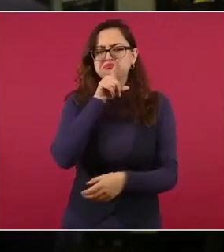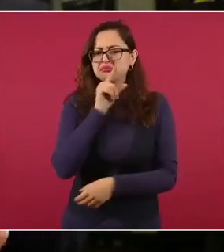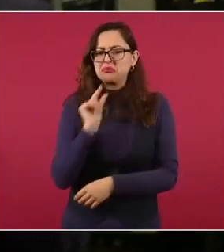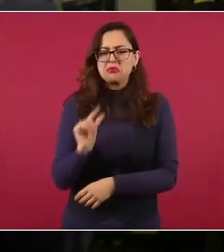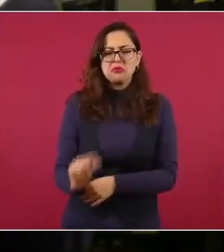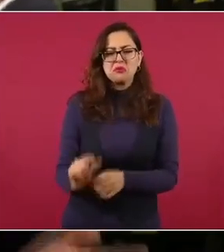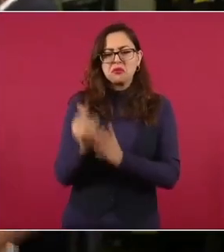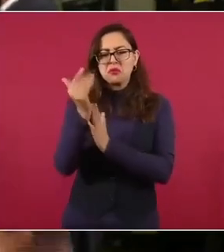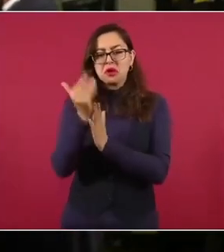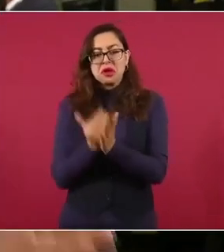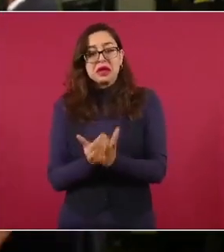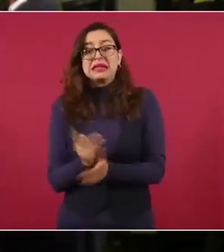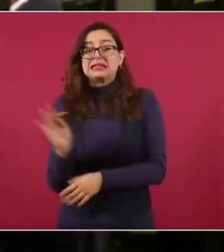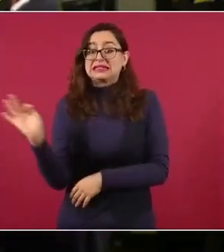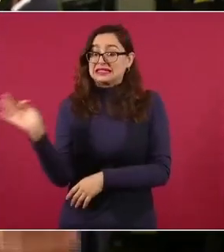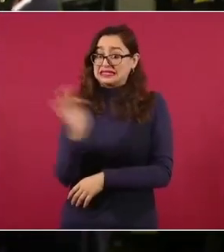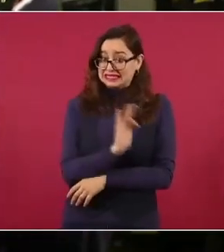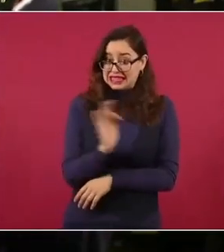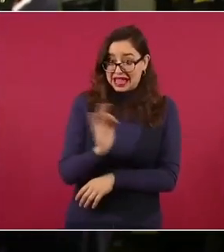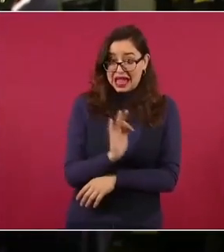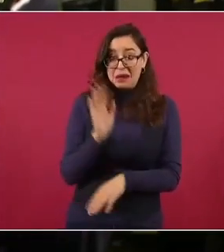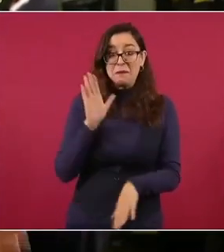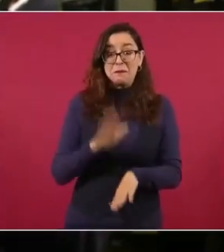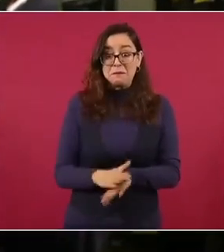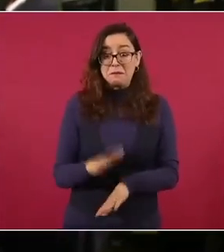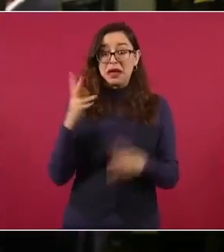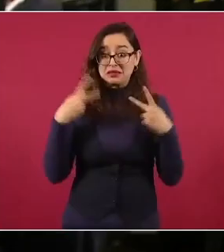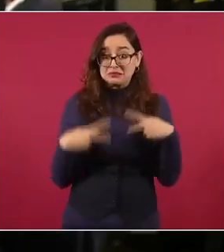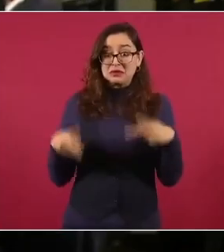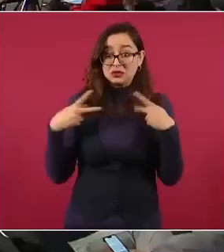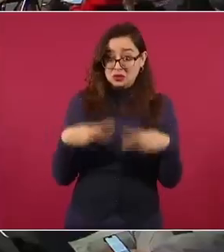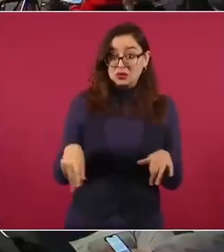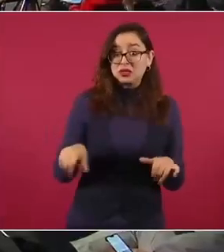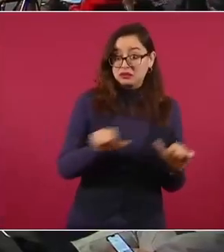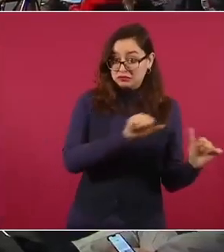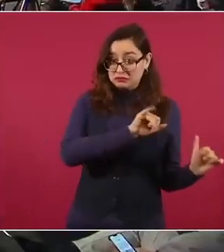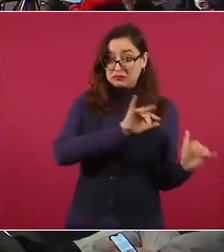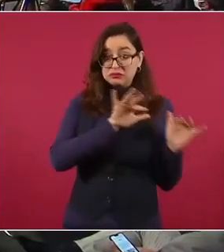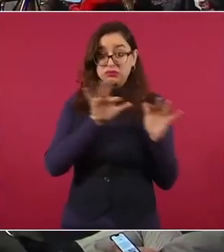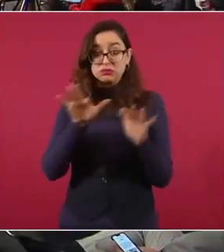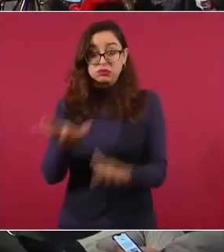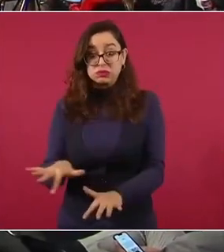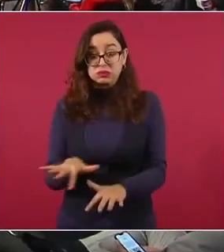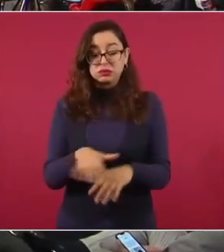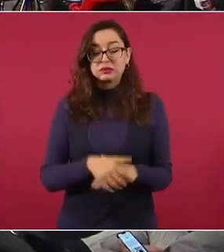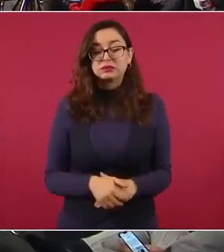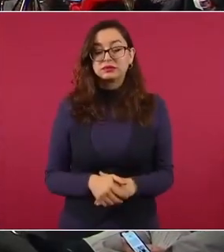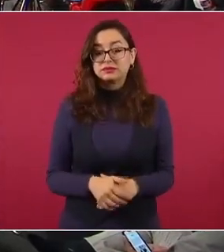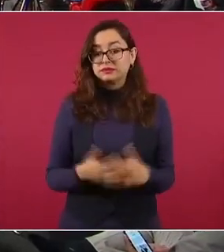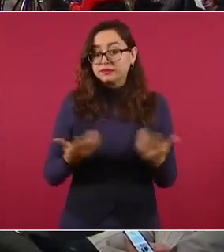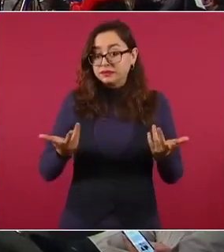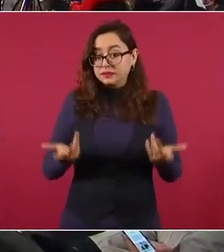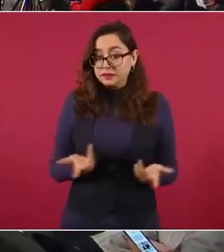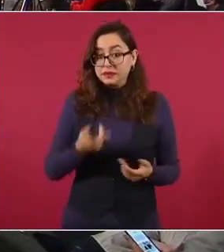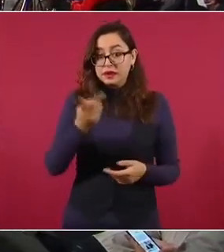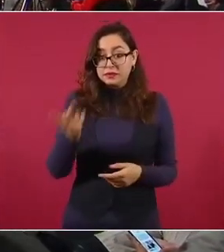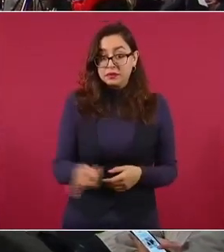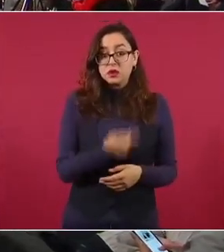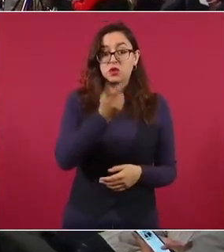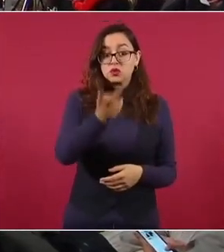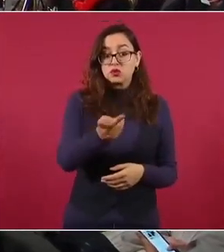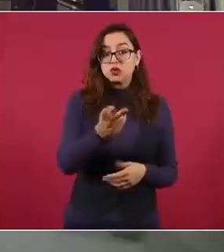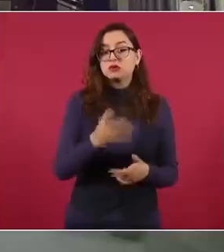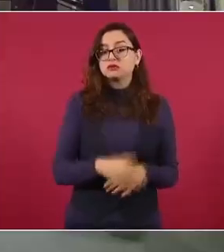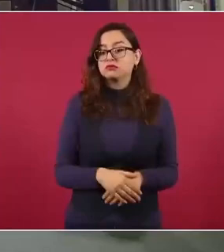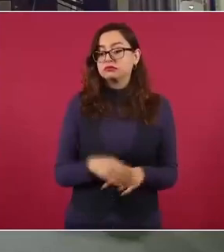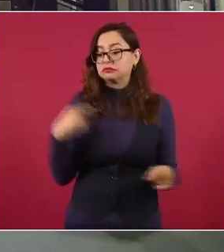usted que se reunirían más mexicanos y mexicanas en la Plaza de la Constitución? Y aunado a este tema, preguntarle a cuatro